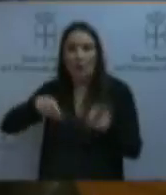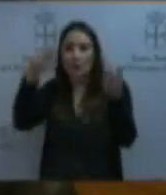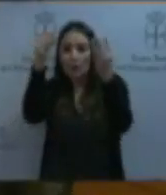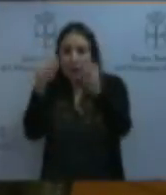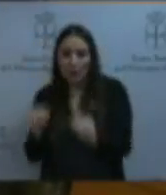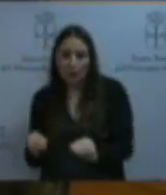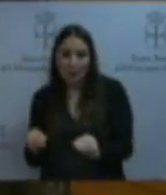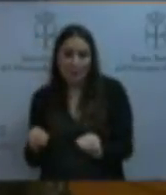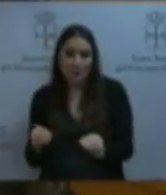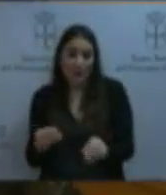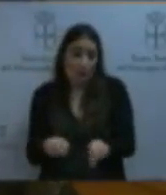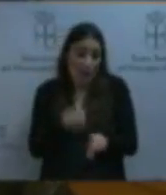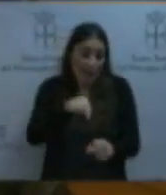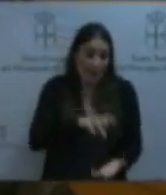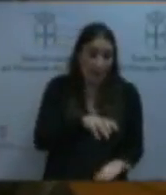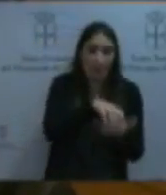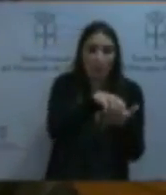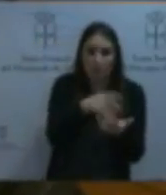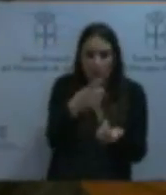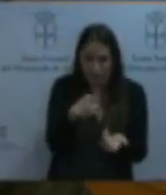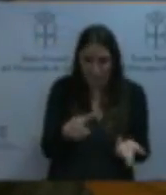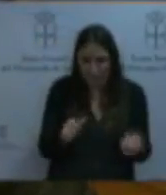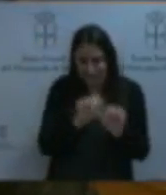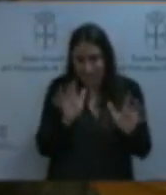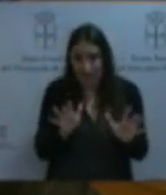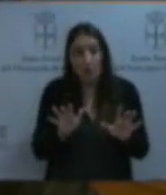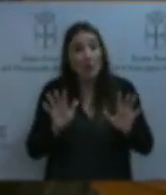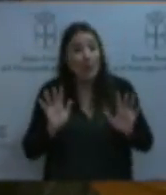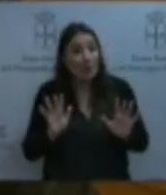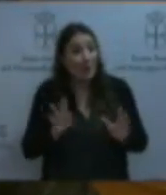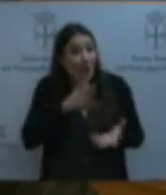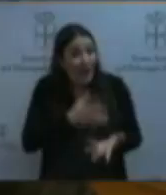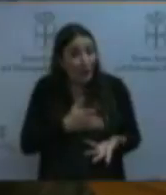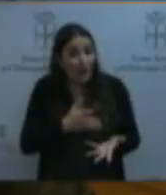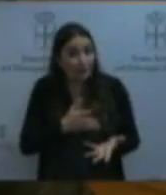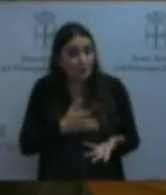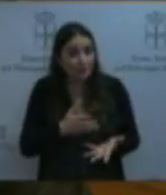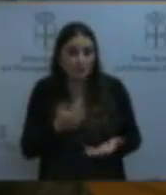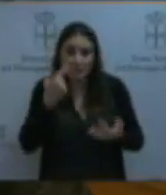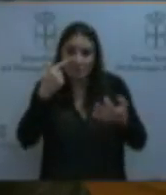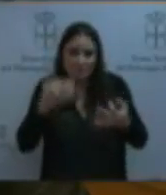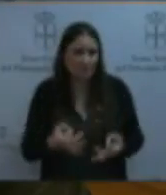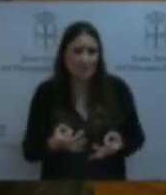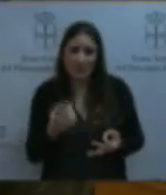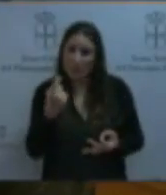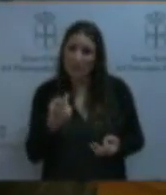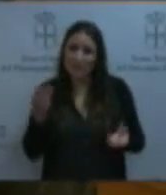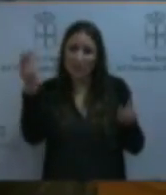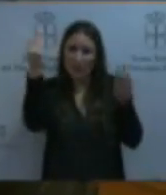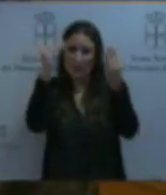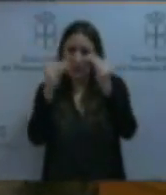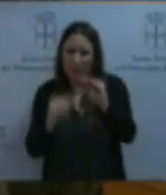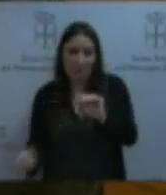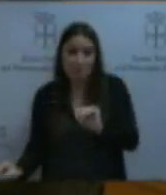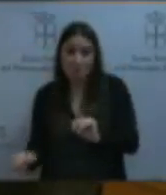gasto que requiere este edificio para su mantenimiento. Pero, fíjese que ahora seguro que necesitan mucho más, porque